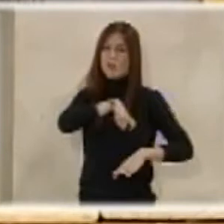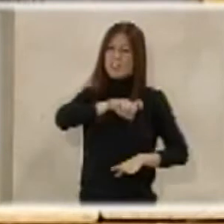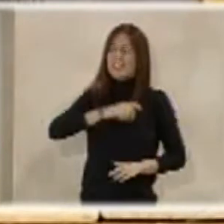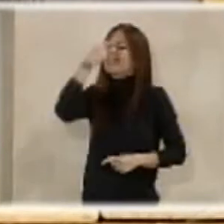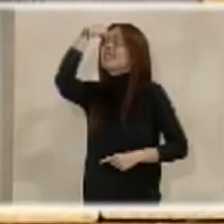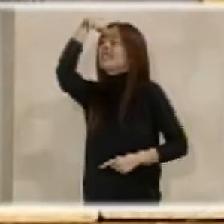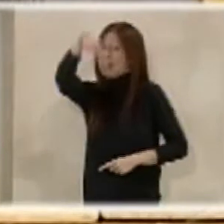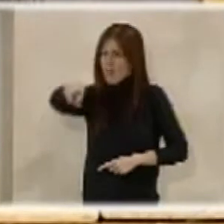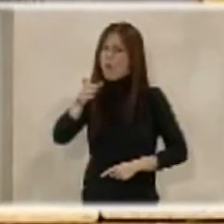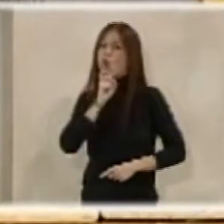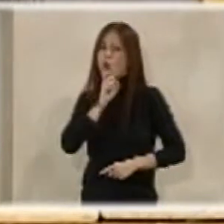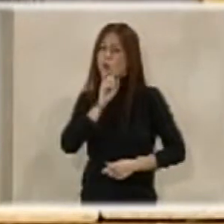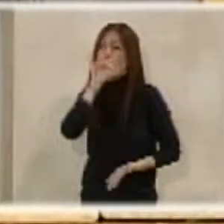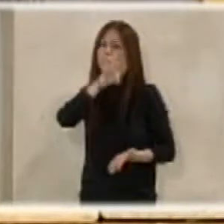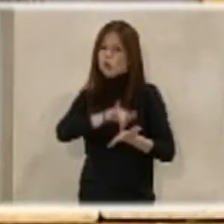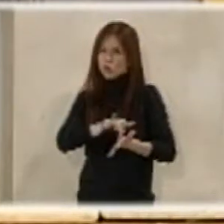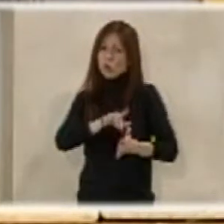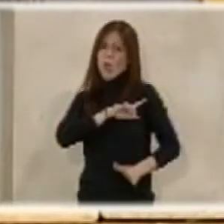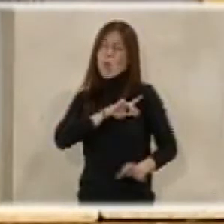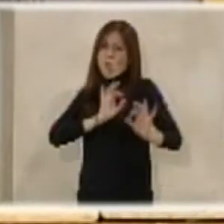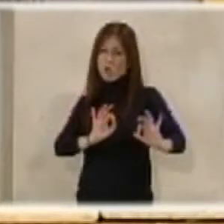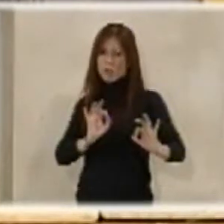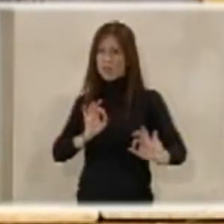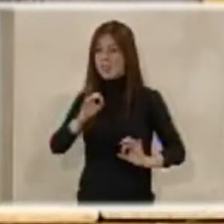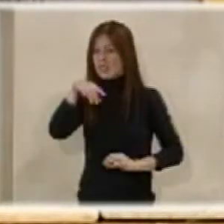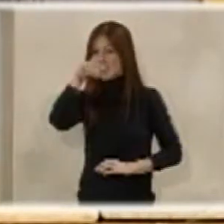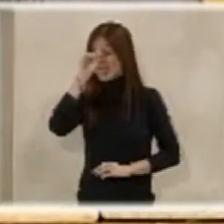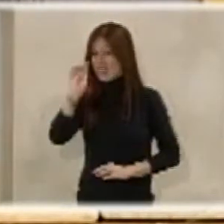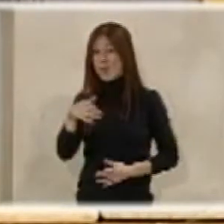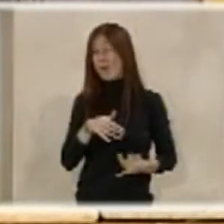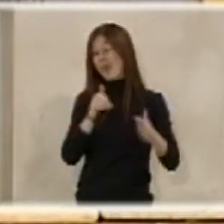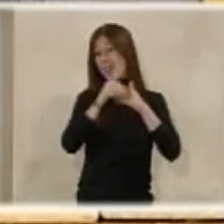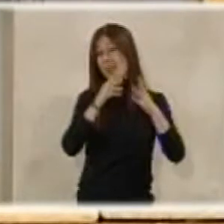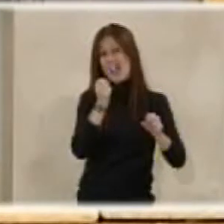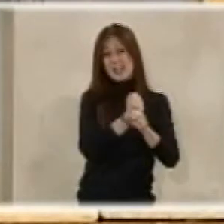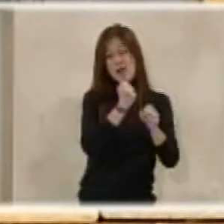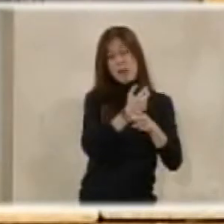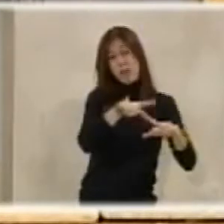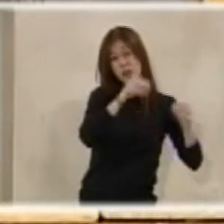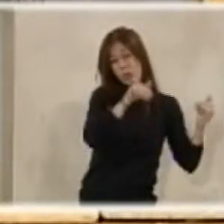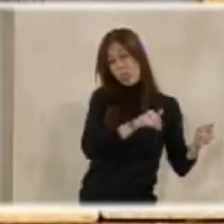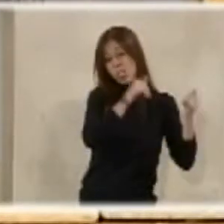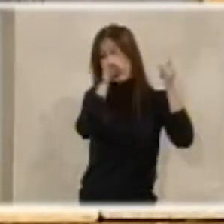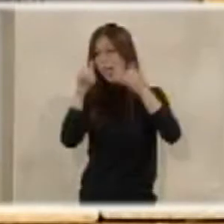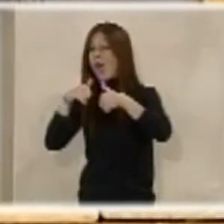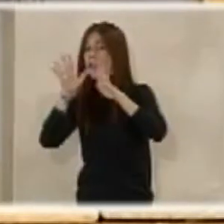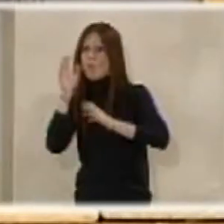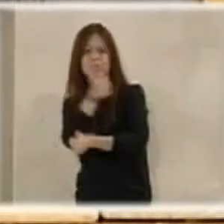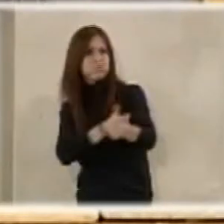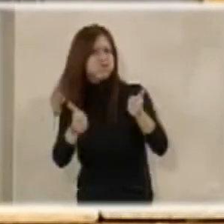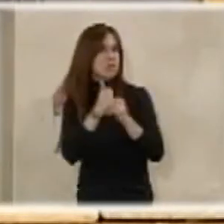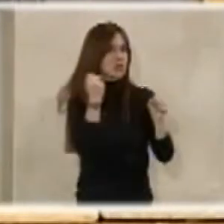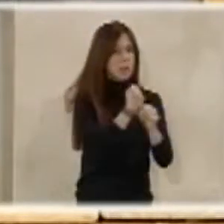estar de guardia, sabemos lo que es no llegar a casa hasta que no termina el servicio, porque lo primero es terminarlo.